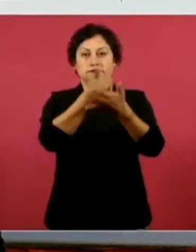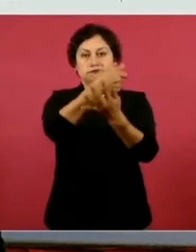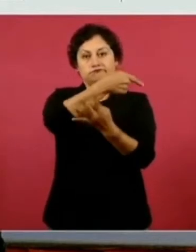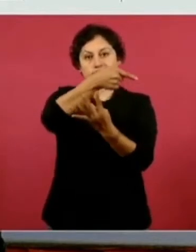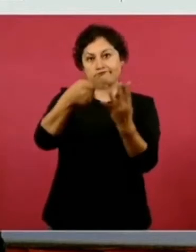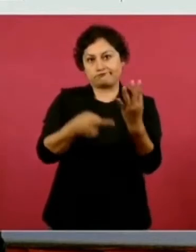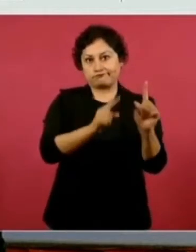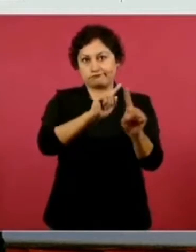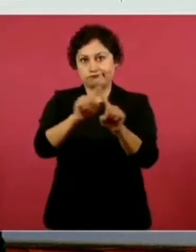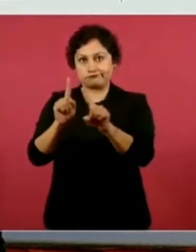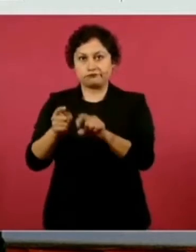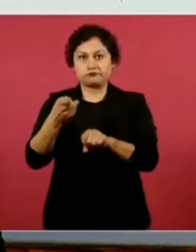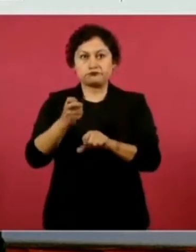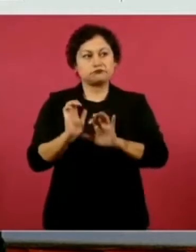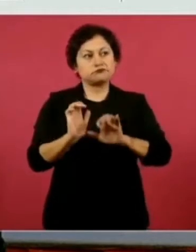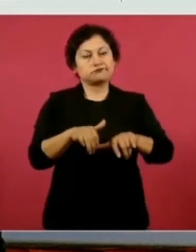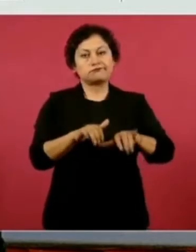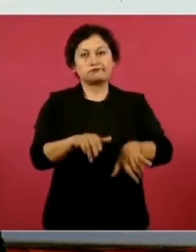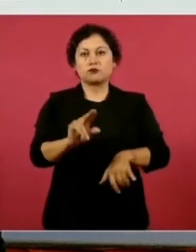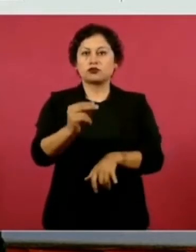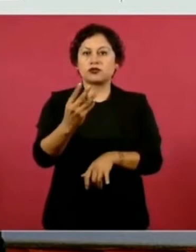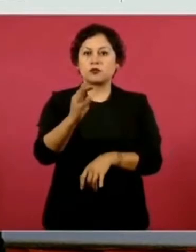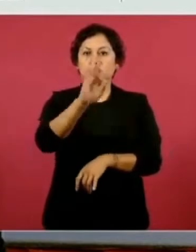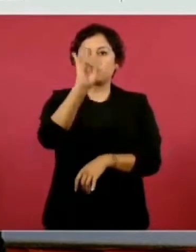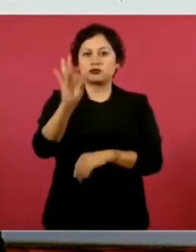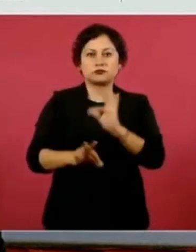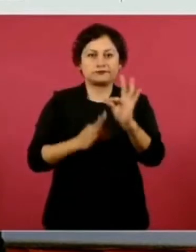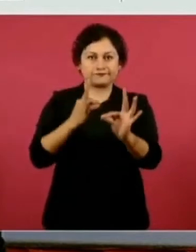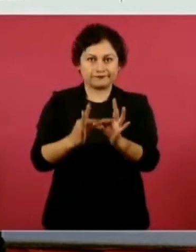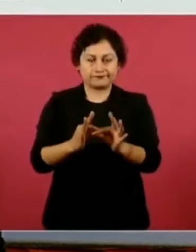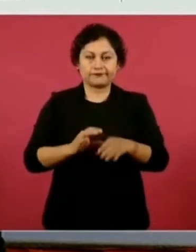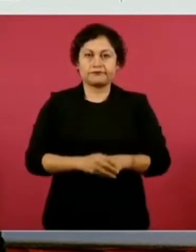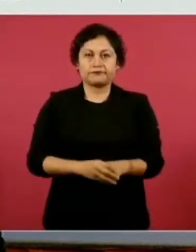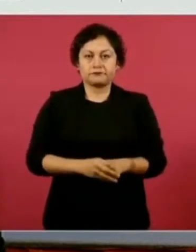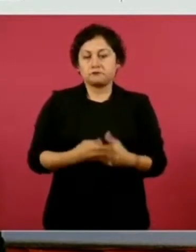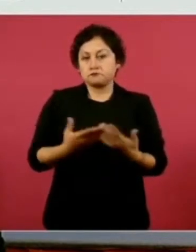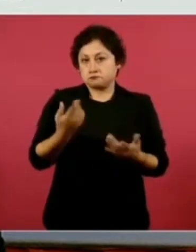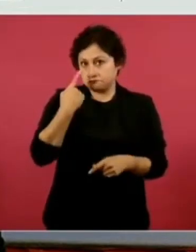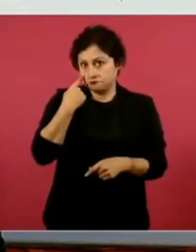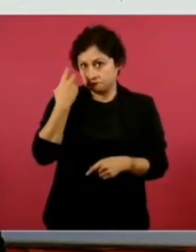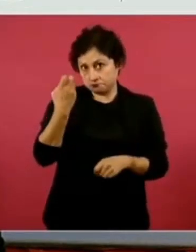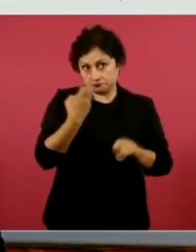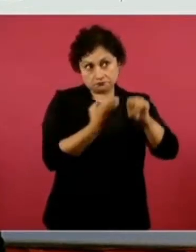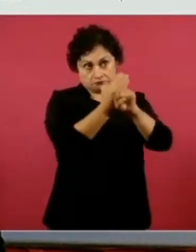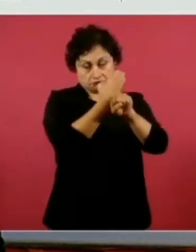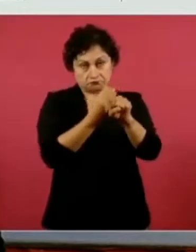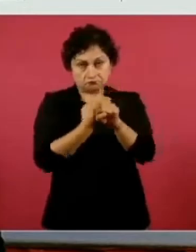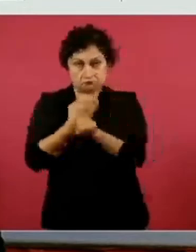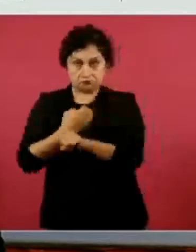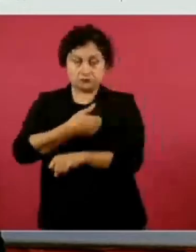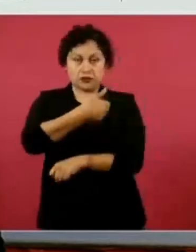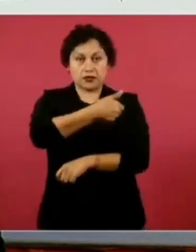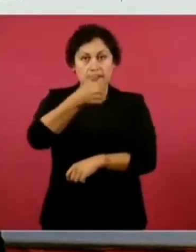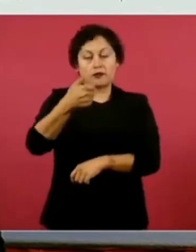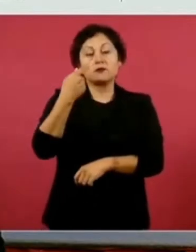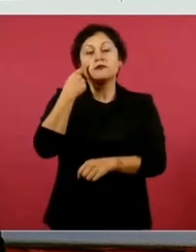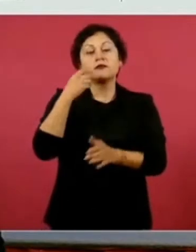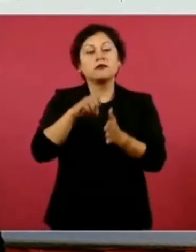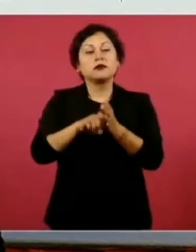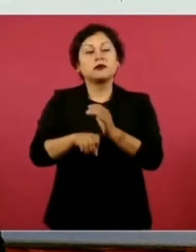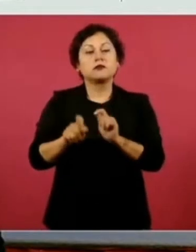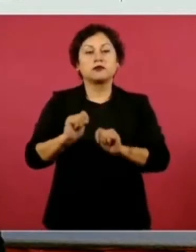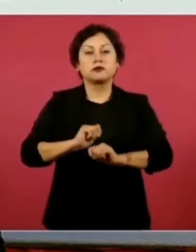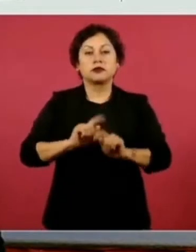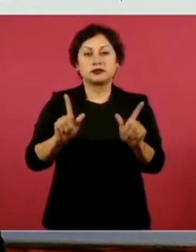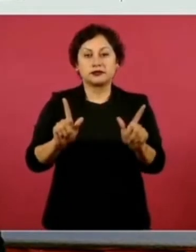del 84 por ciento. Y así lo vamos viendo estado por estado. En el caso de Tlaxcala, son